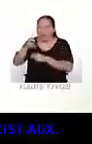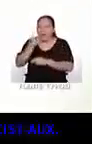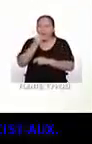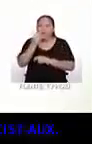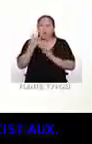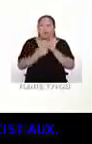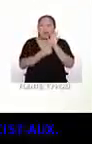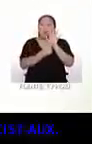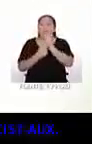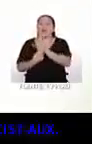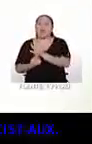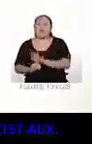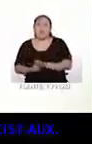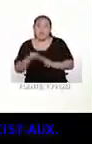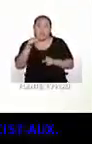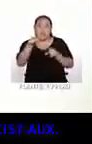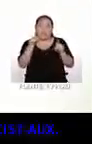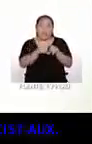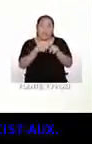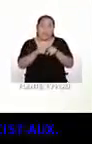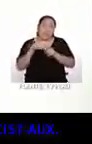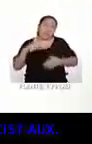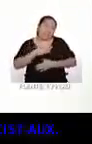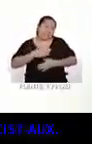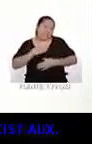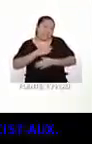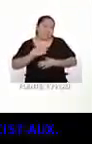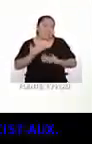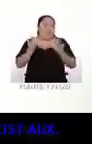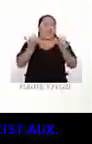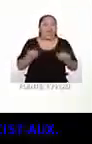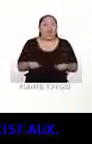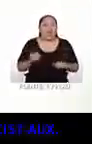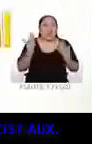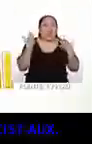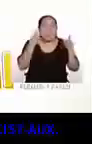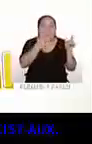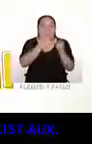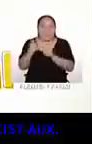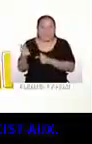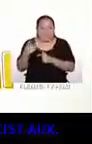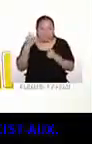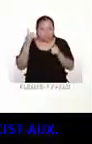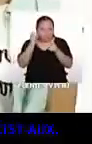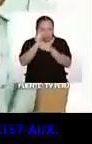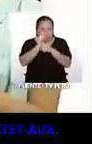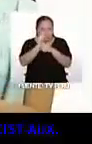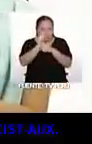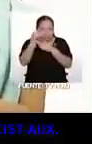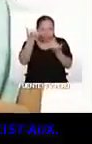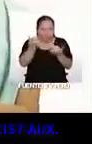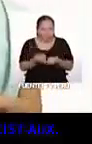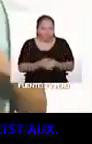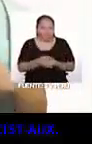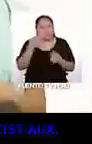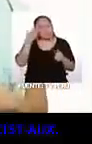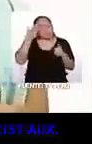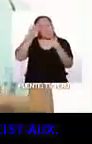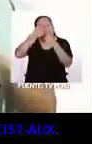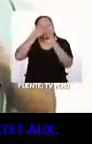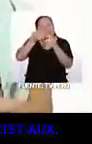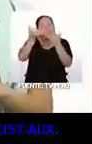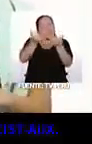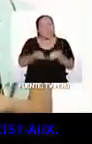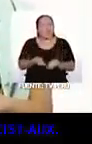algunas manifestaciones y que incluso las has disfrutado. Entonces, ¿están listos para el reto de hoy? El desafío de hoy